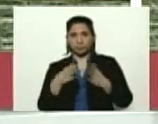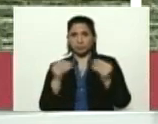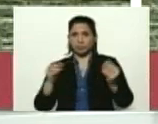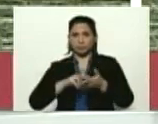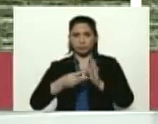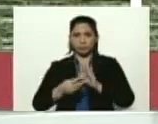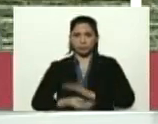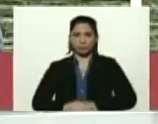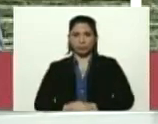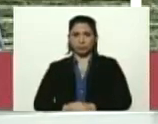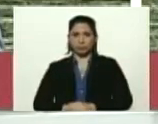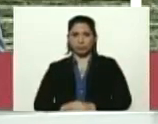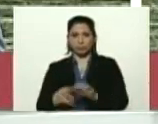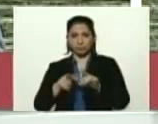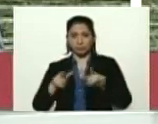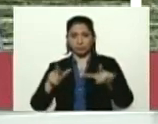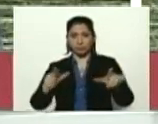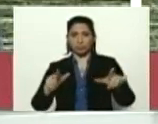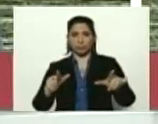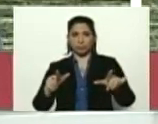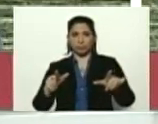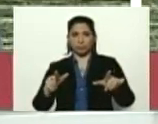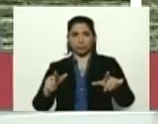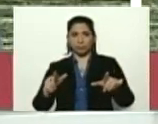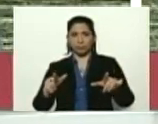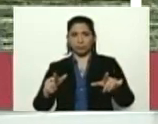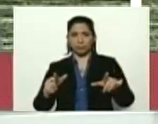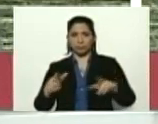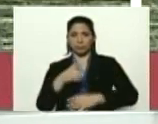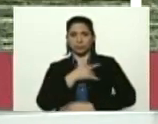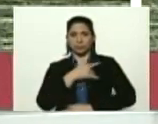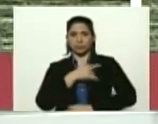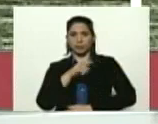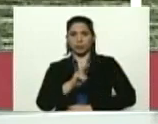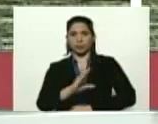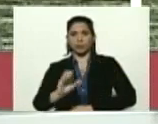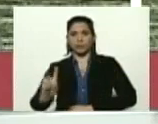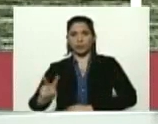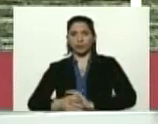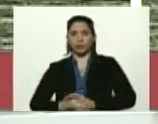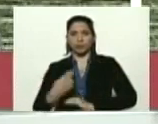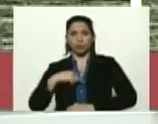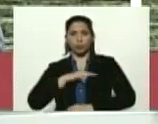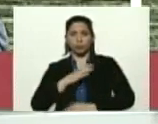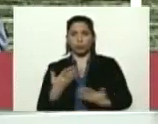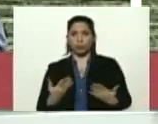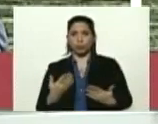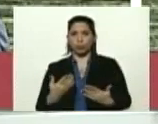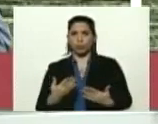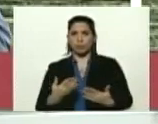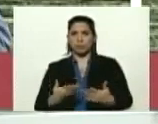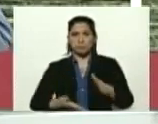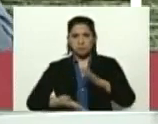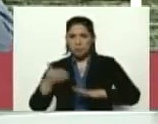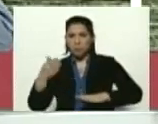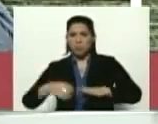espacios de la Universidad Central de Venezuela. Íbamos a jugar futbolito,